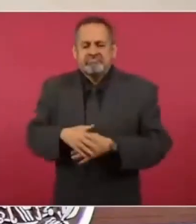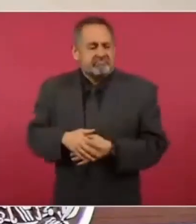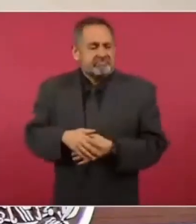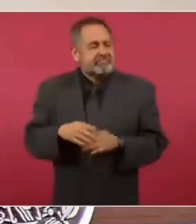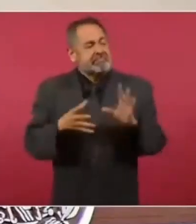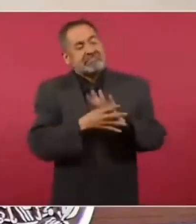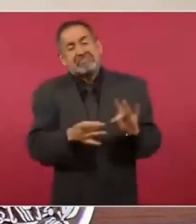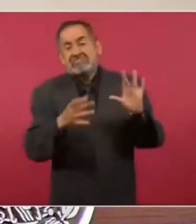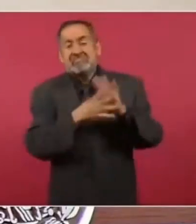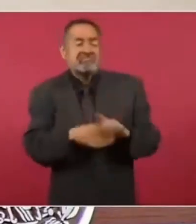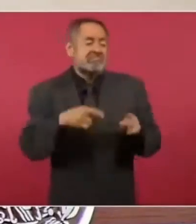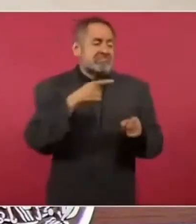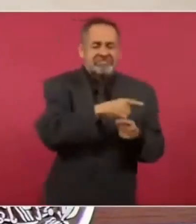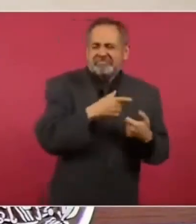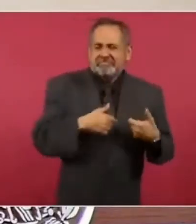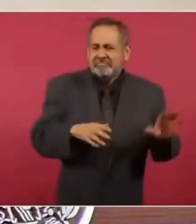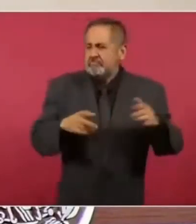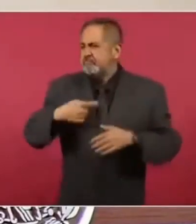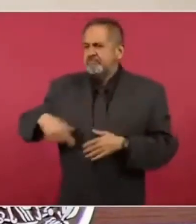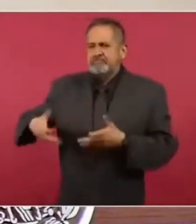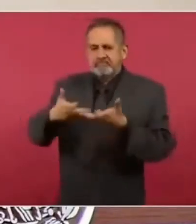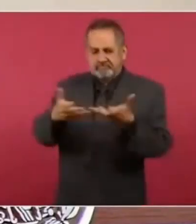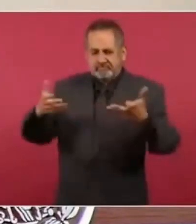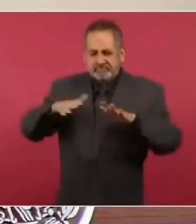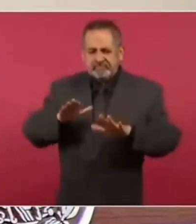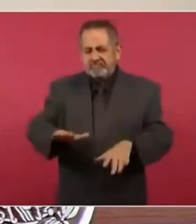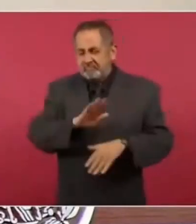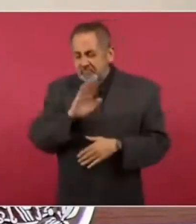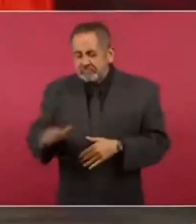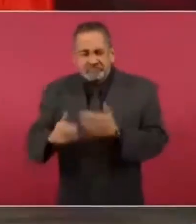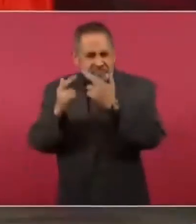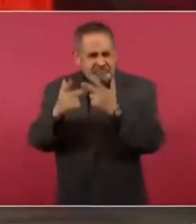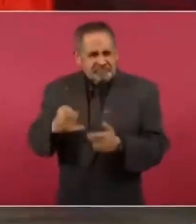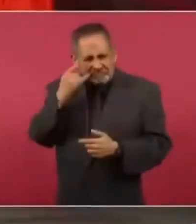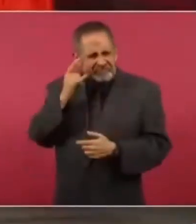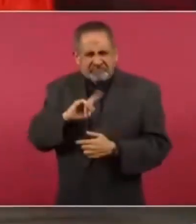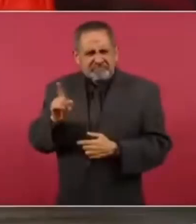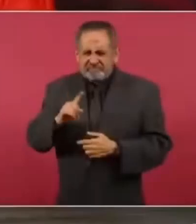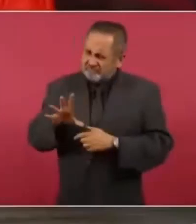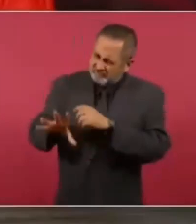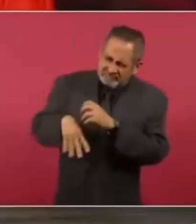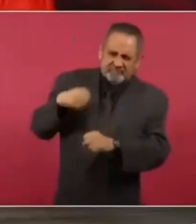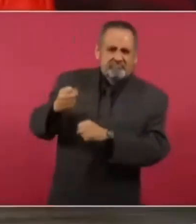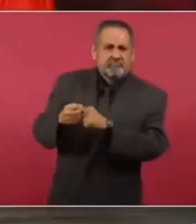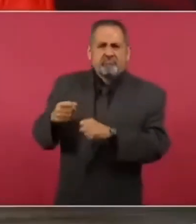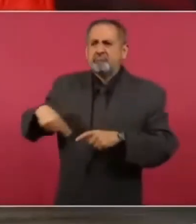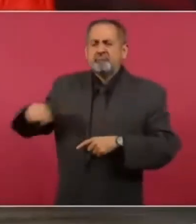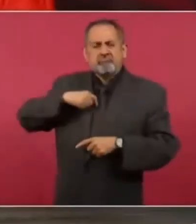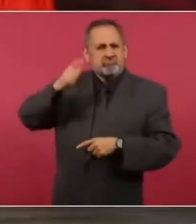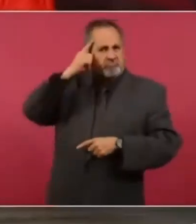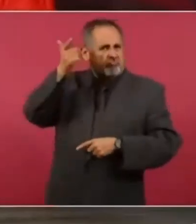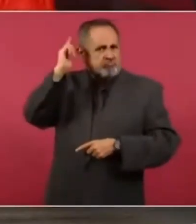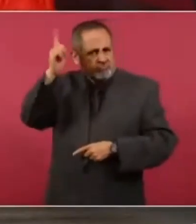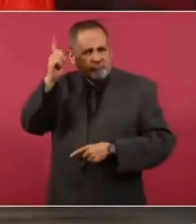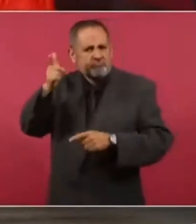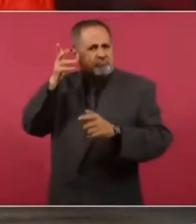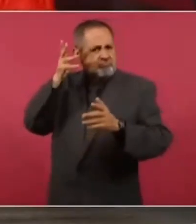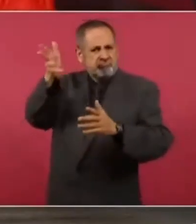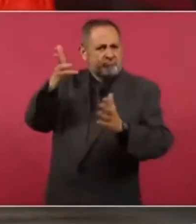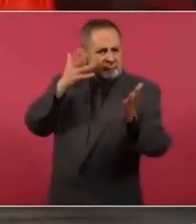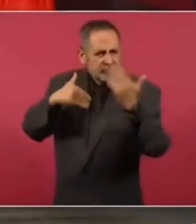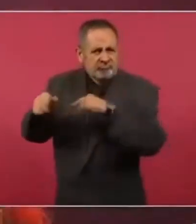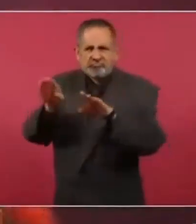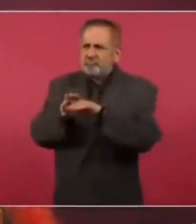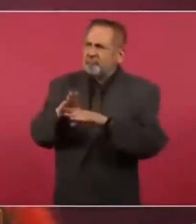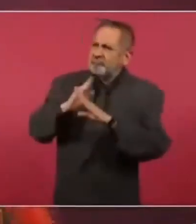las cruces y en llorar por nuestras tierras muertas y nuestro campeche roto. El tren maya convoca la esperanza. Hay aire para que las